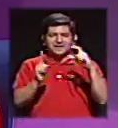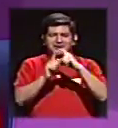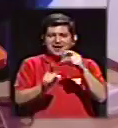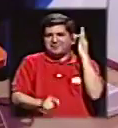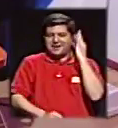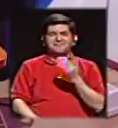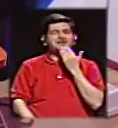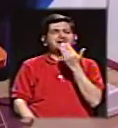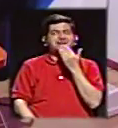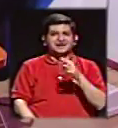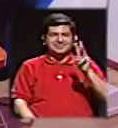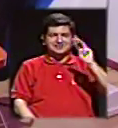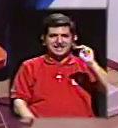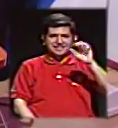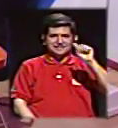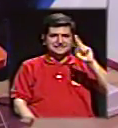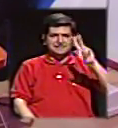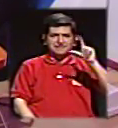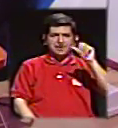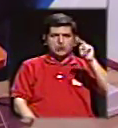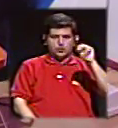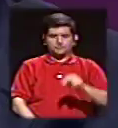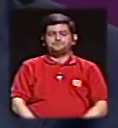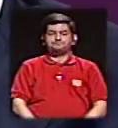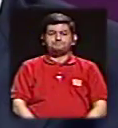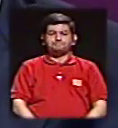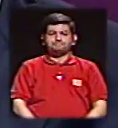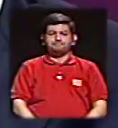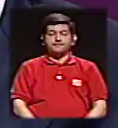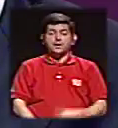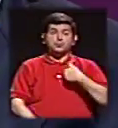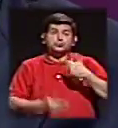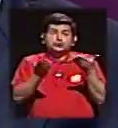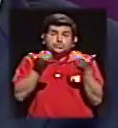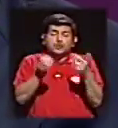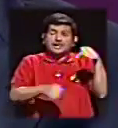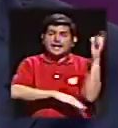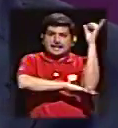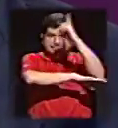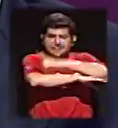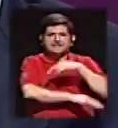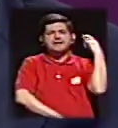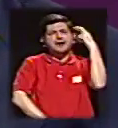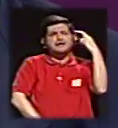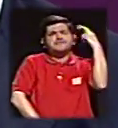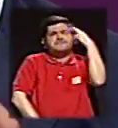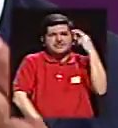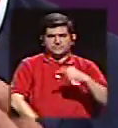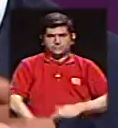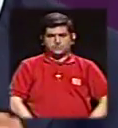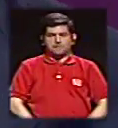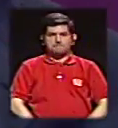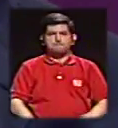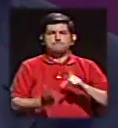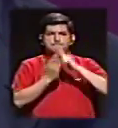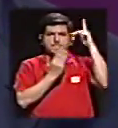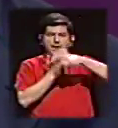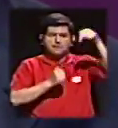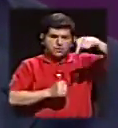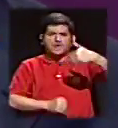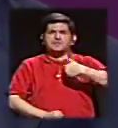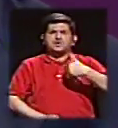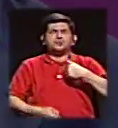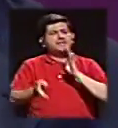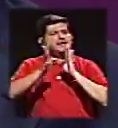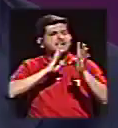Gracias, don Marlon. Gracias por la invitación. Bueno, sin más, yo quisiera el día de hoy reflexionar sobre el programa de hoy. Hoy